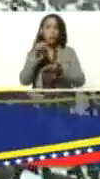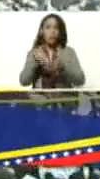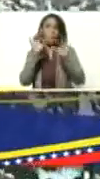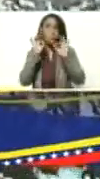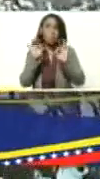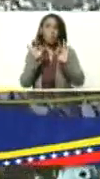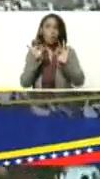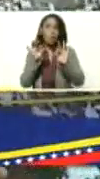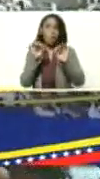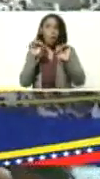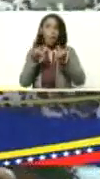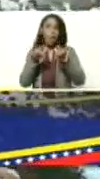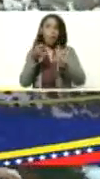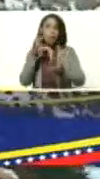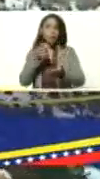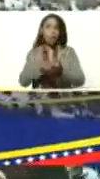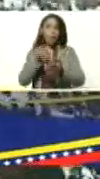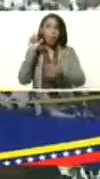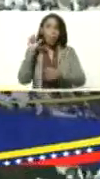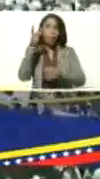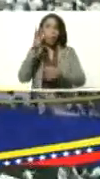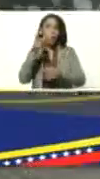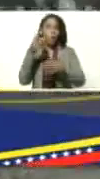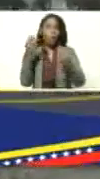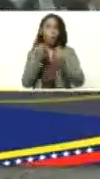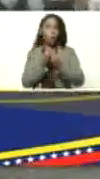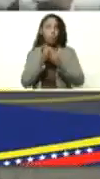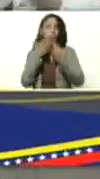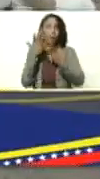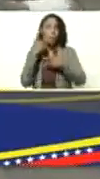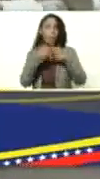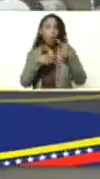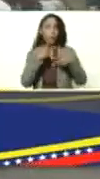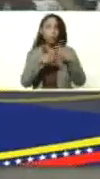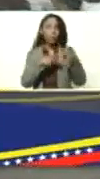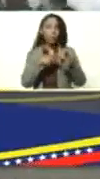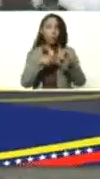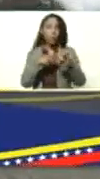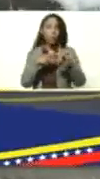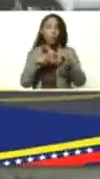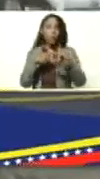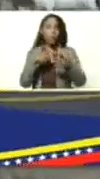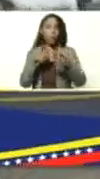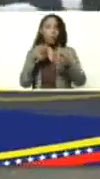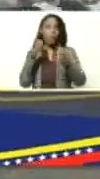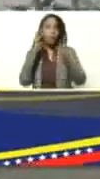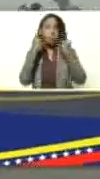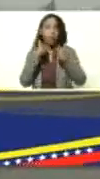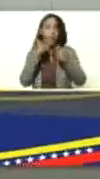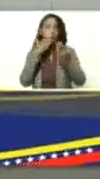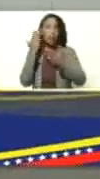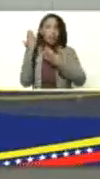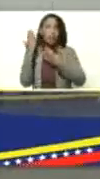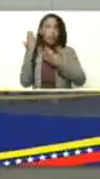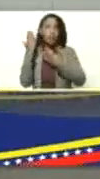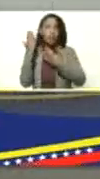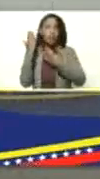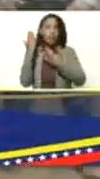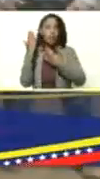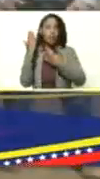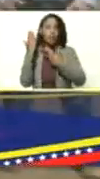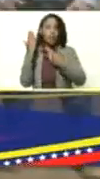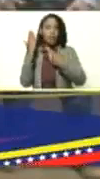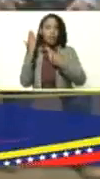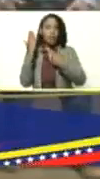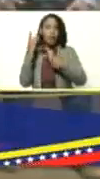acá en el estado Guarico con la producción ovina hemos querido hoy presentarle al Guarico a Venezuela